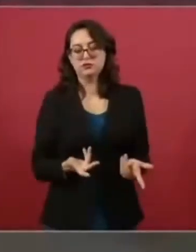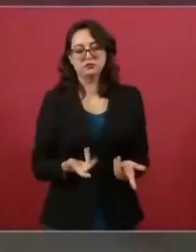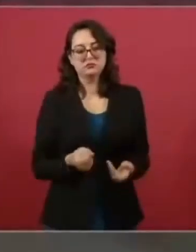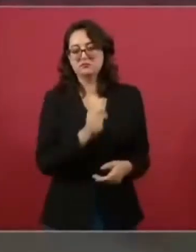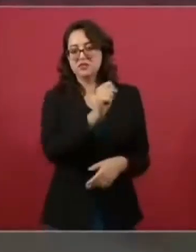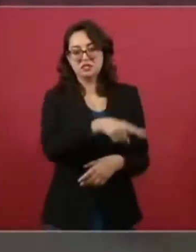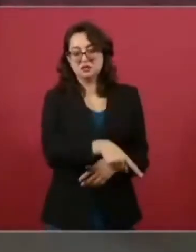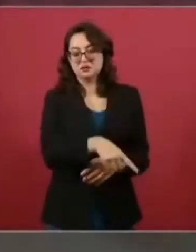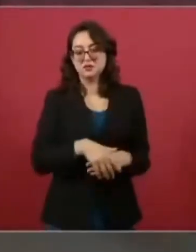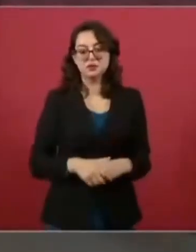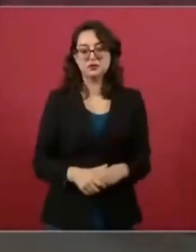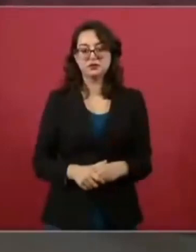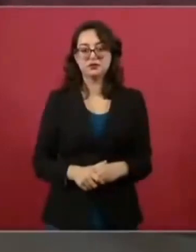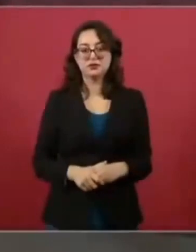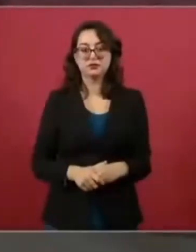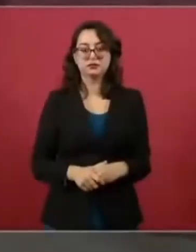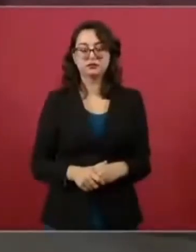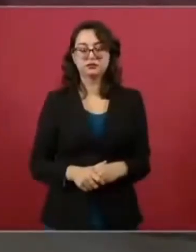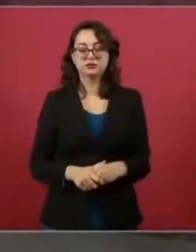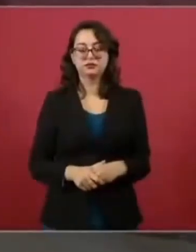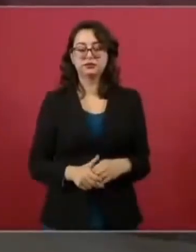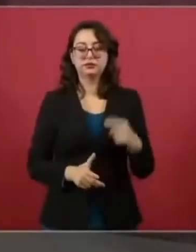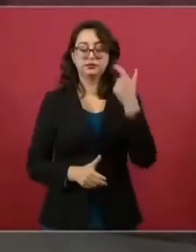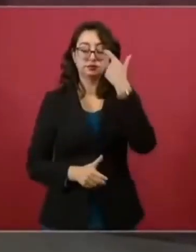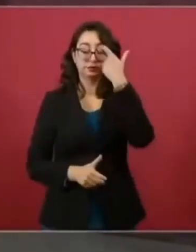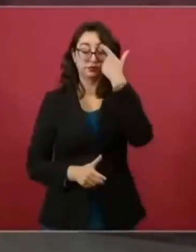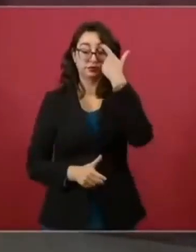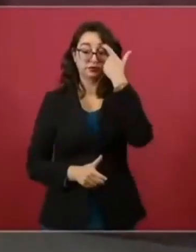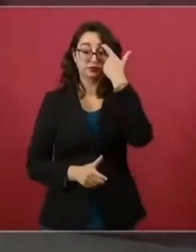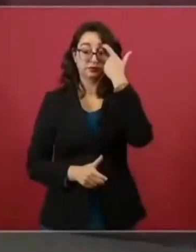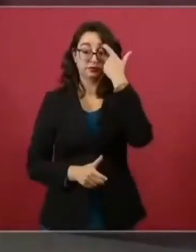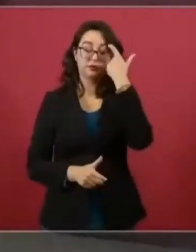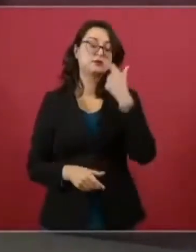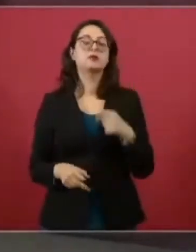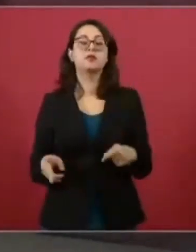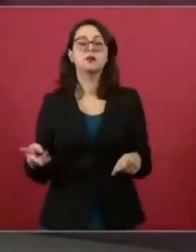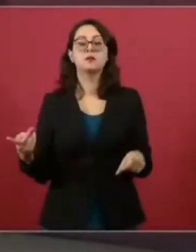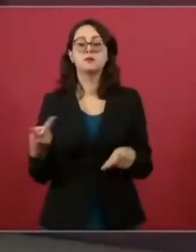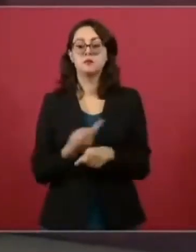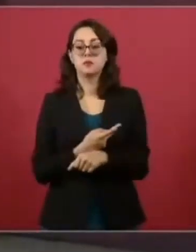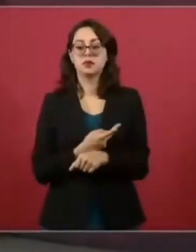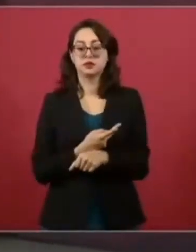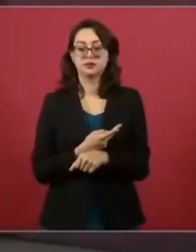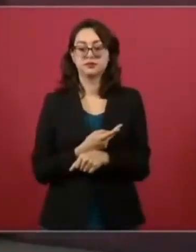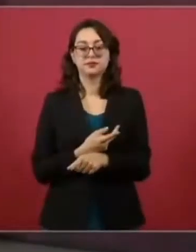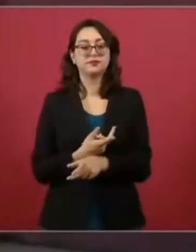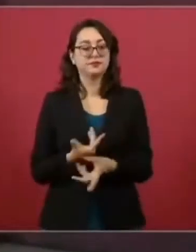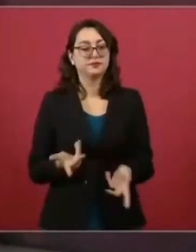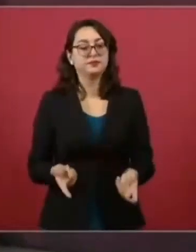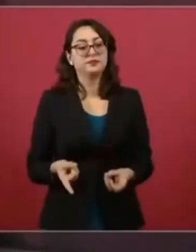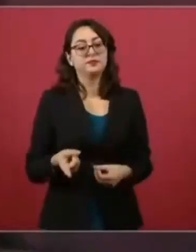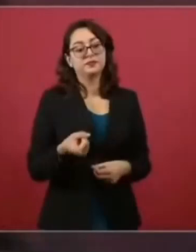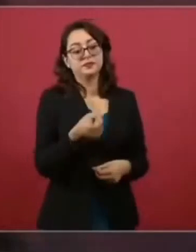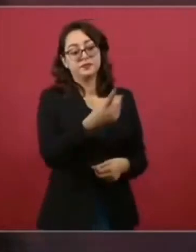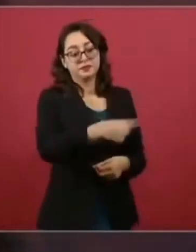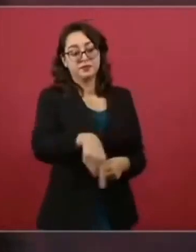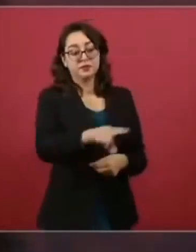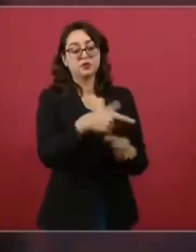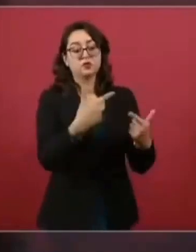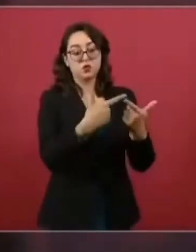Bueno, este grupo fue consultado, casi todos,